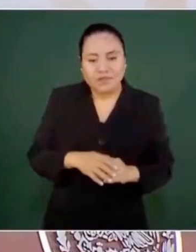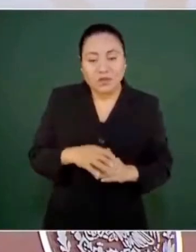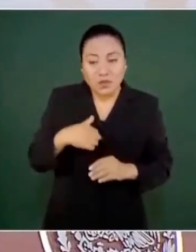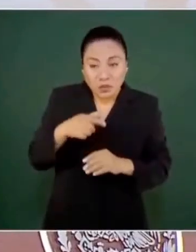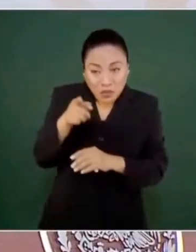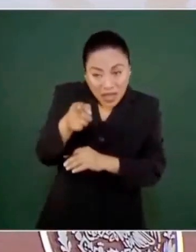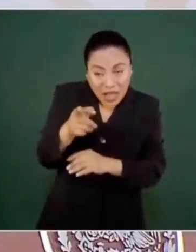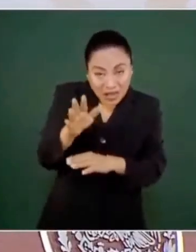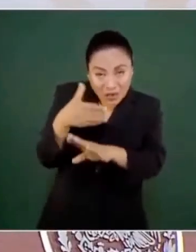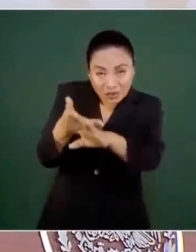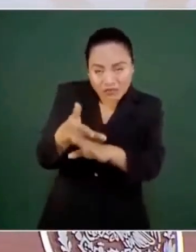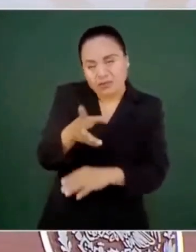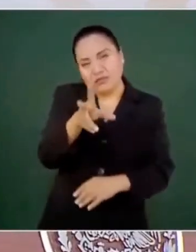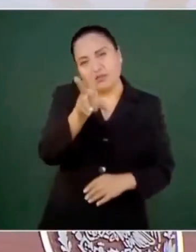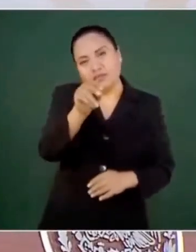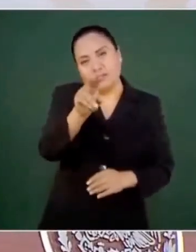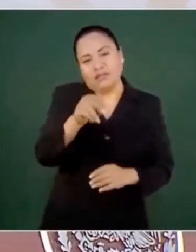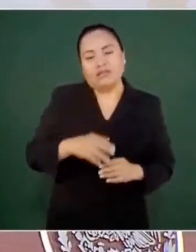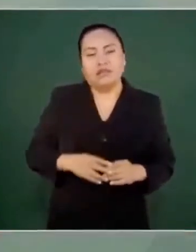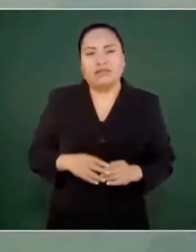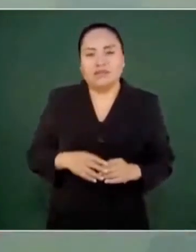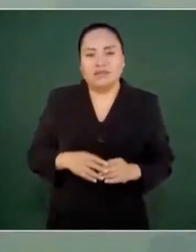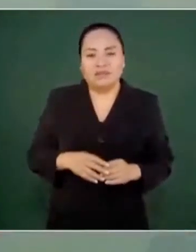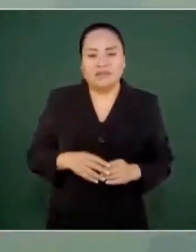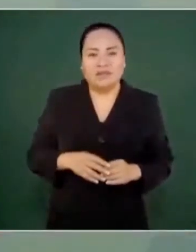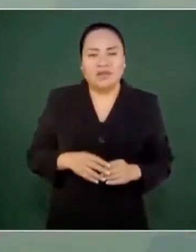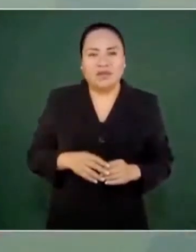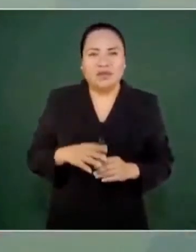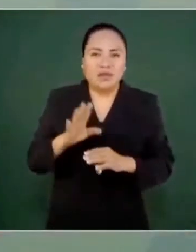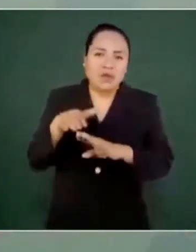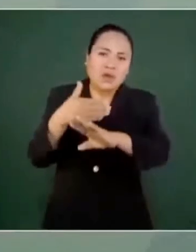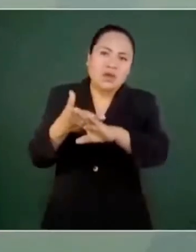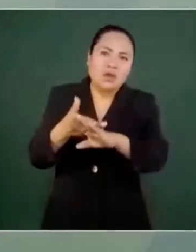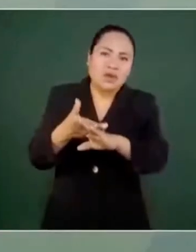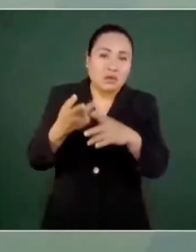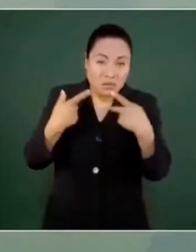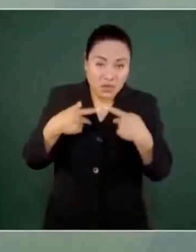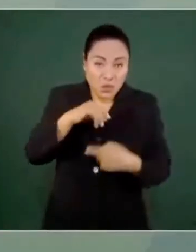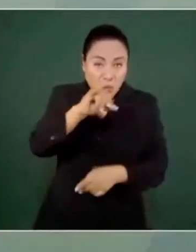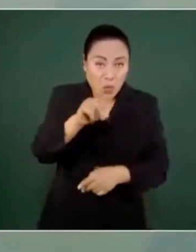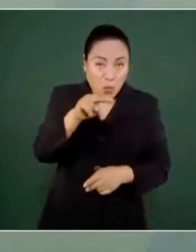ya ni siquiera es con Juan Francisco.